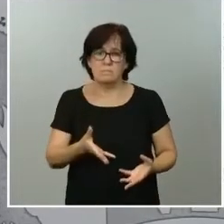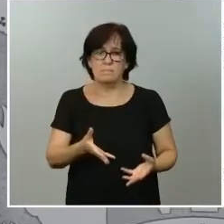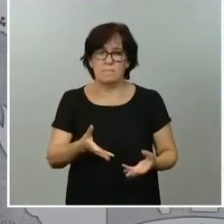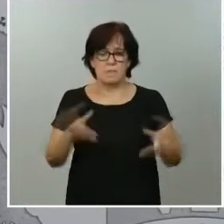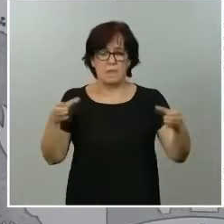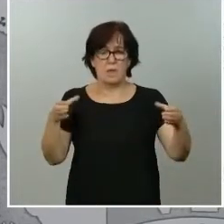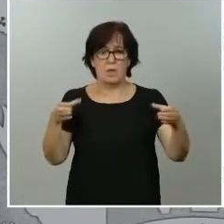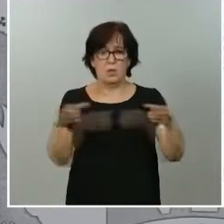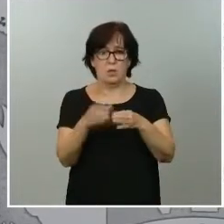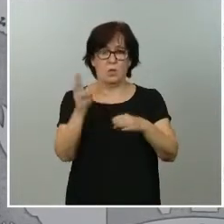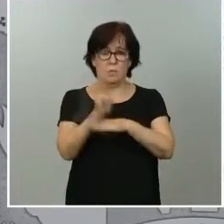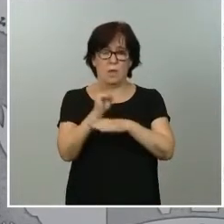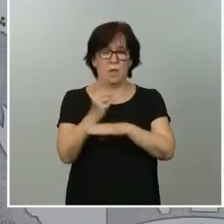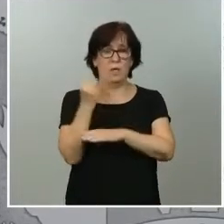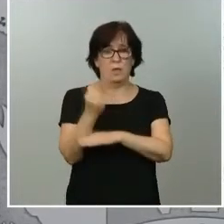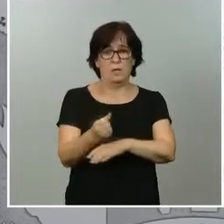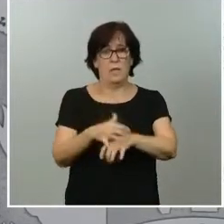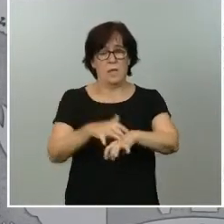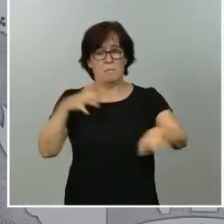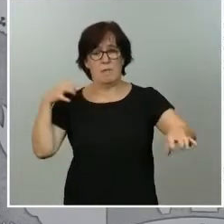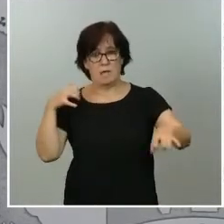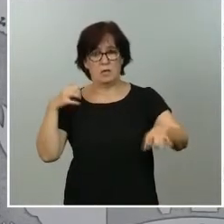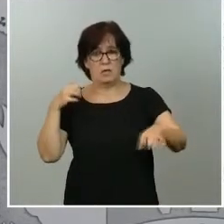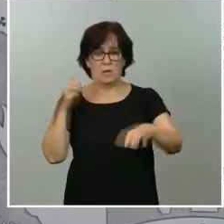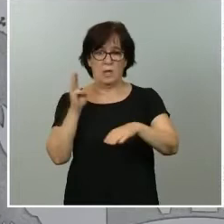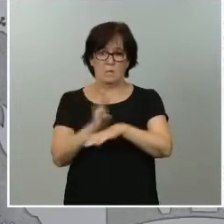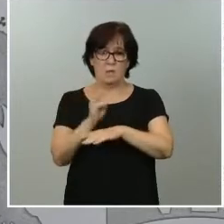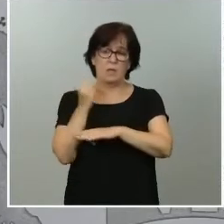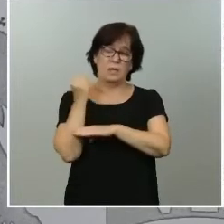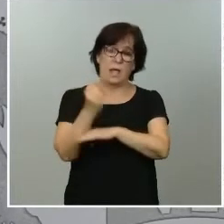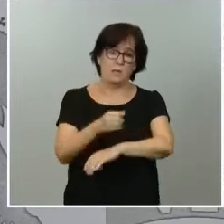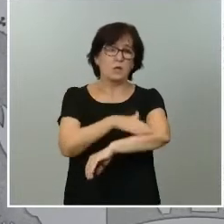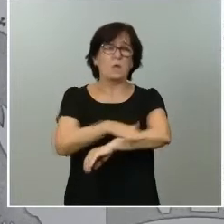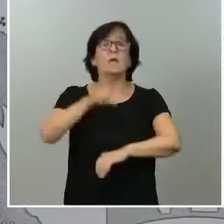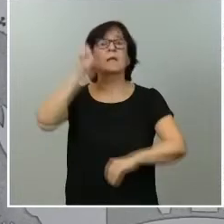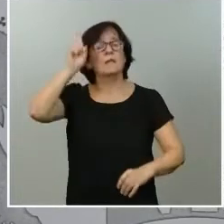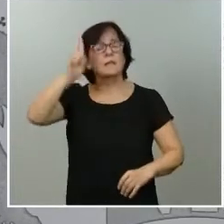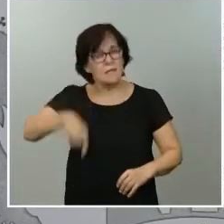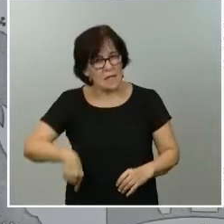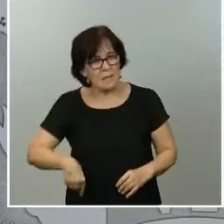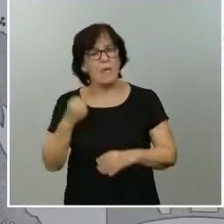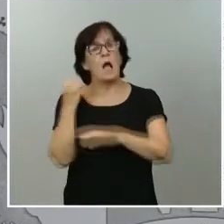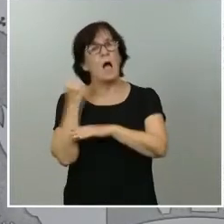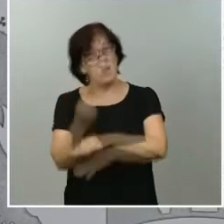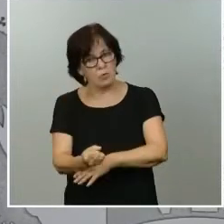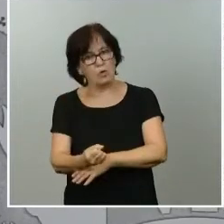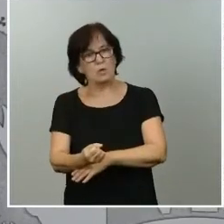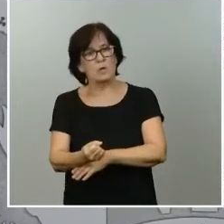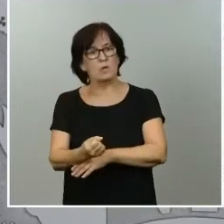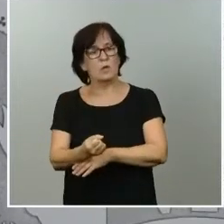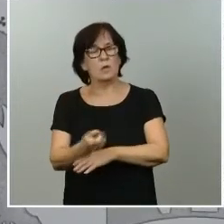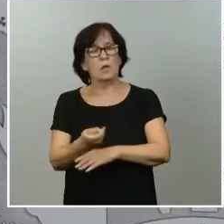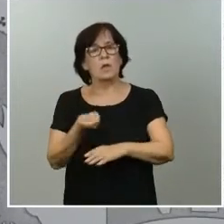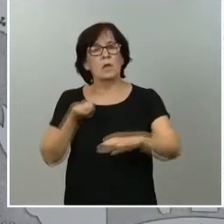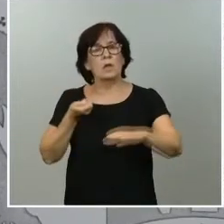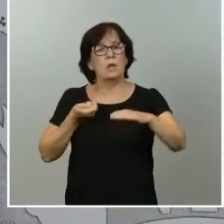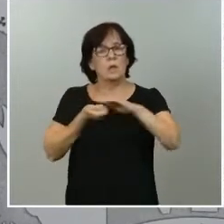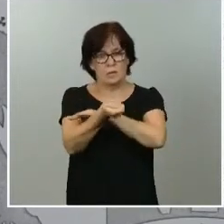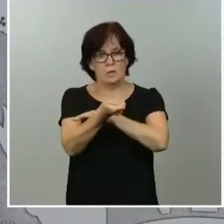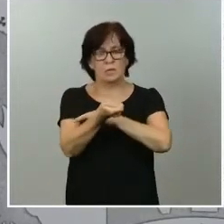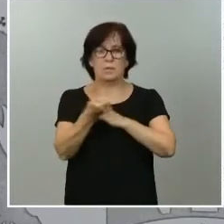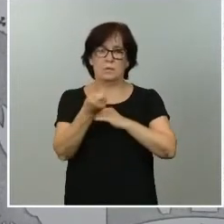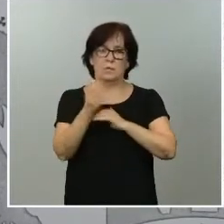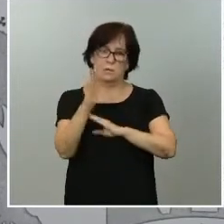que apoya, la mayoría parlamentaria que apoya al Gobierno, también apoyaría la solicitud que se plantee por parte del presidente o